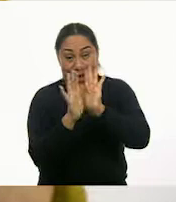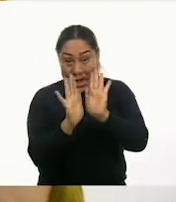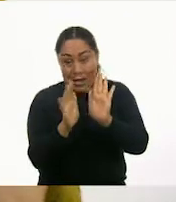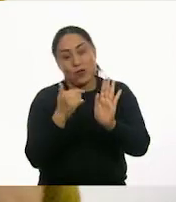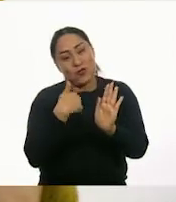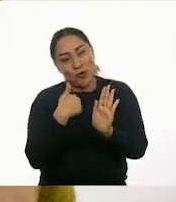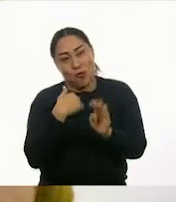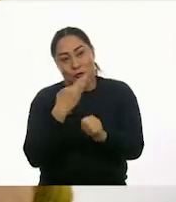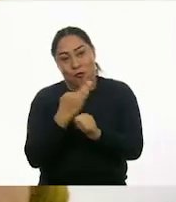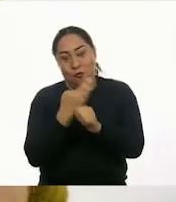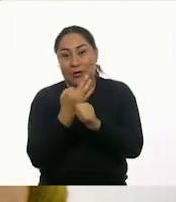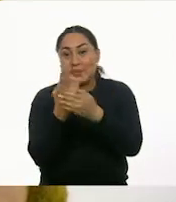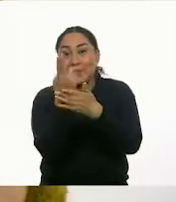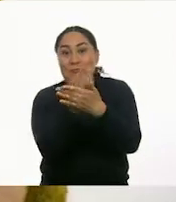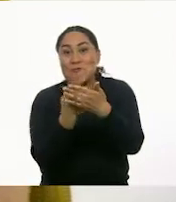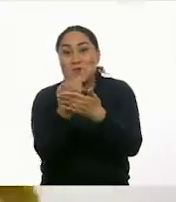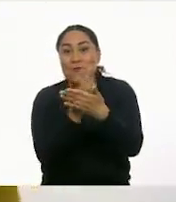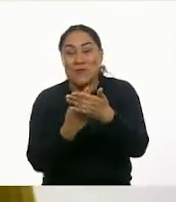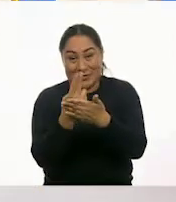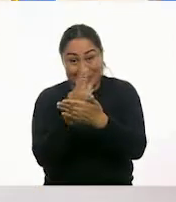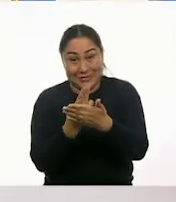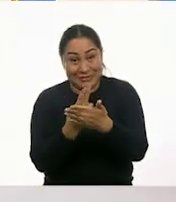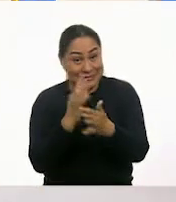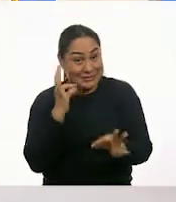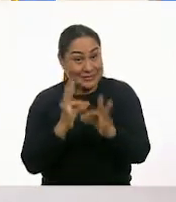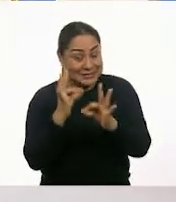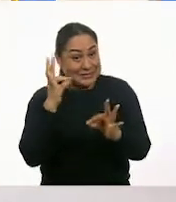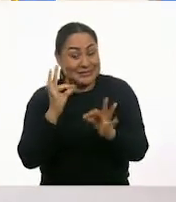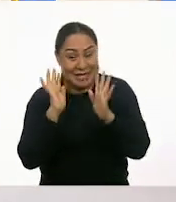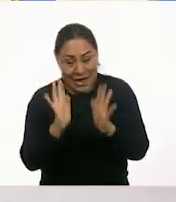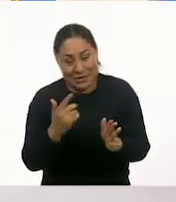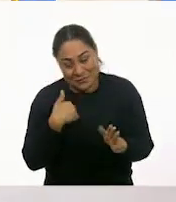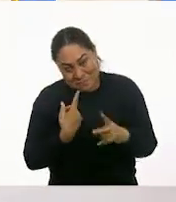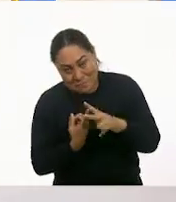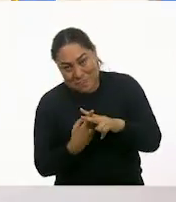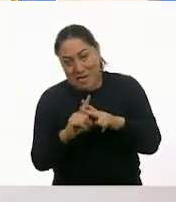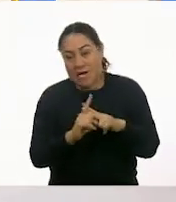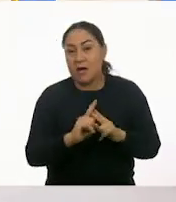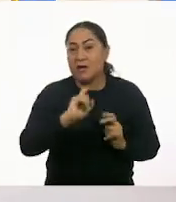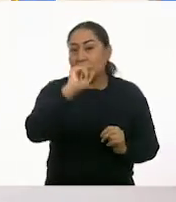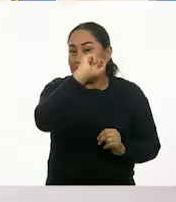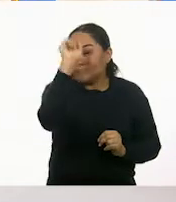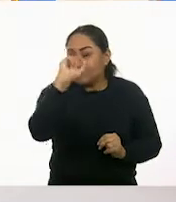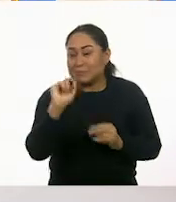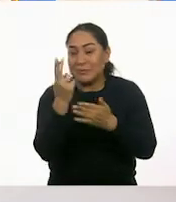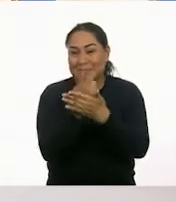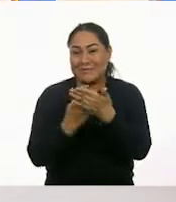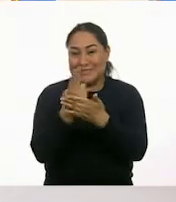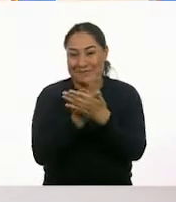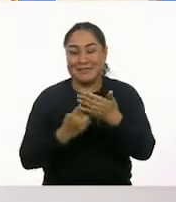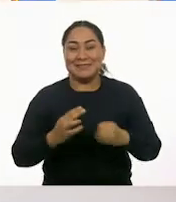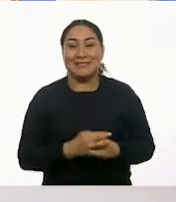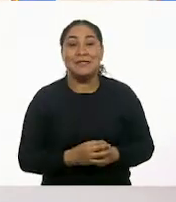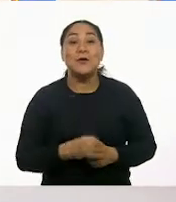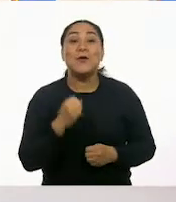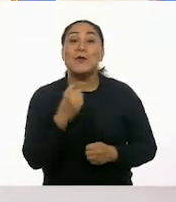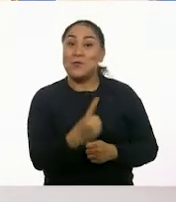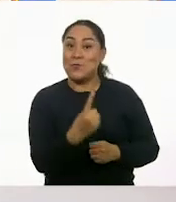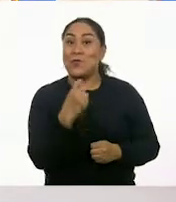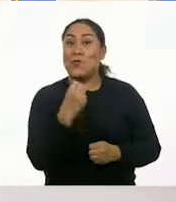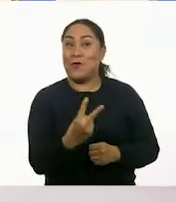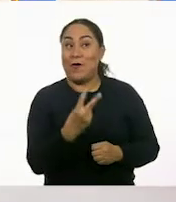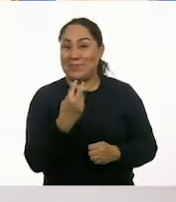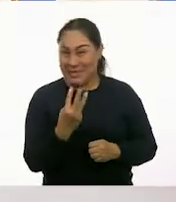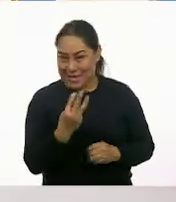comenzar a hacer este dibujo. ¡Ahí está! ¡Listo! Bueno, comenzaré a hacer mi dibujo. Ok, una, dos,